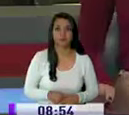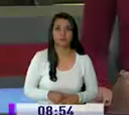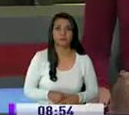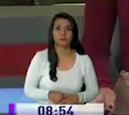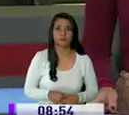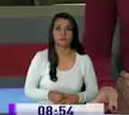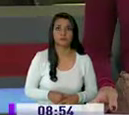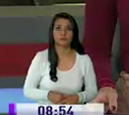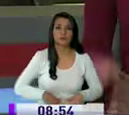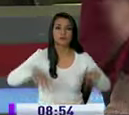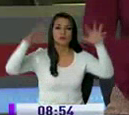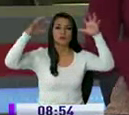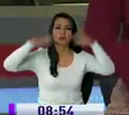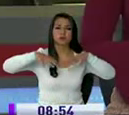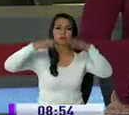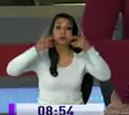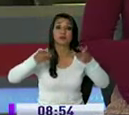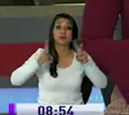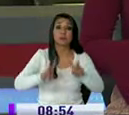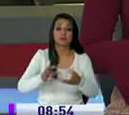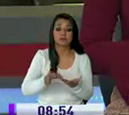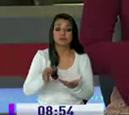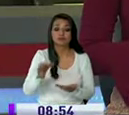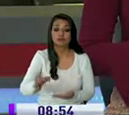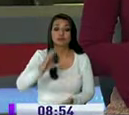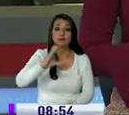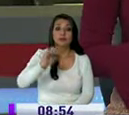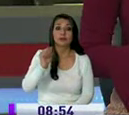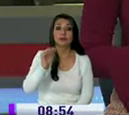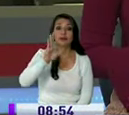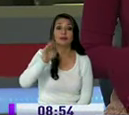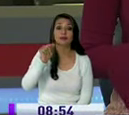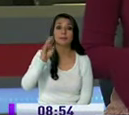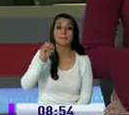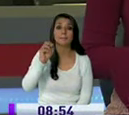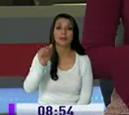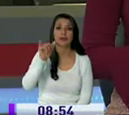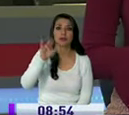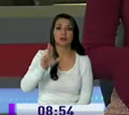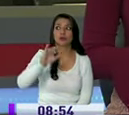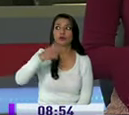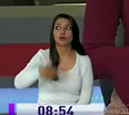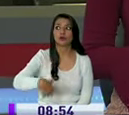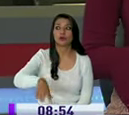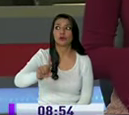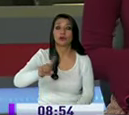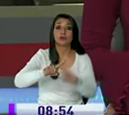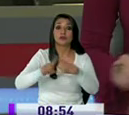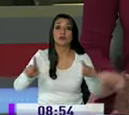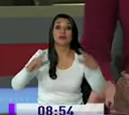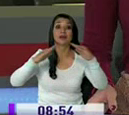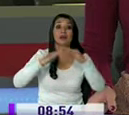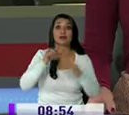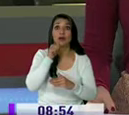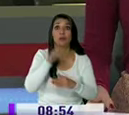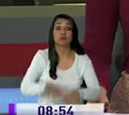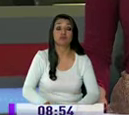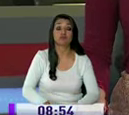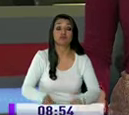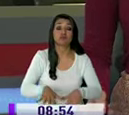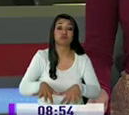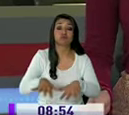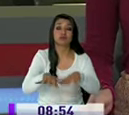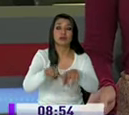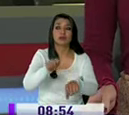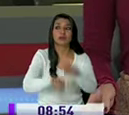y el invierno afectó también al cantón catamayo en la provincia de Loja varias viviendas quedaron inundadas ocasionando graves daños